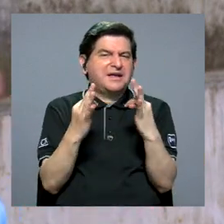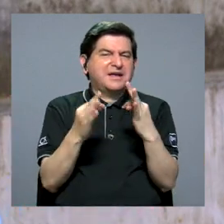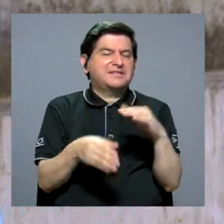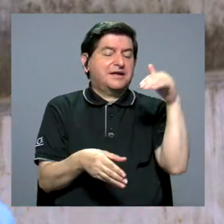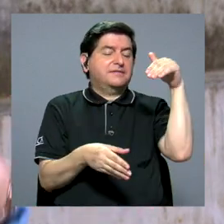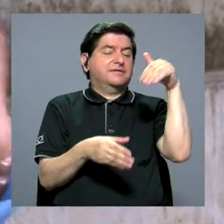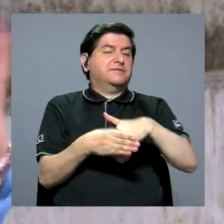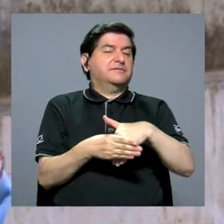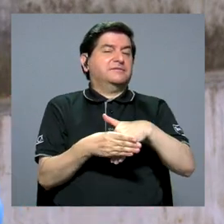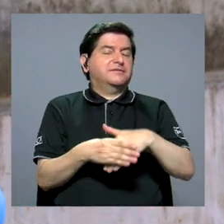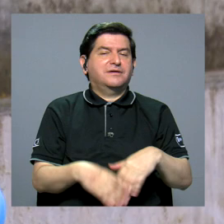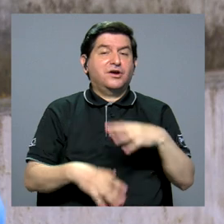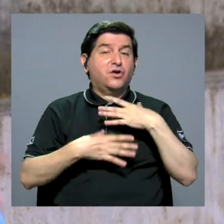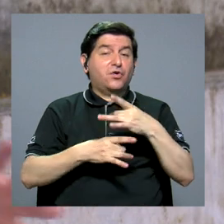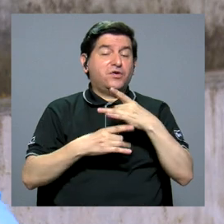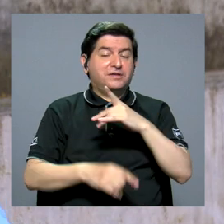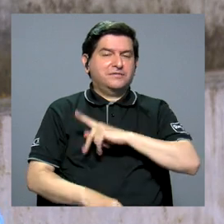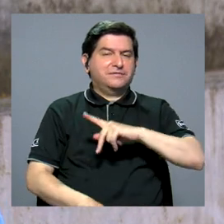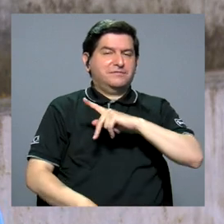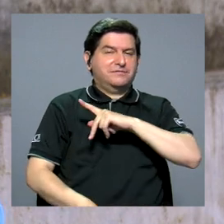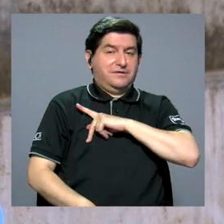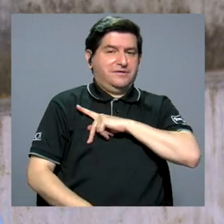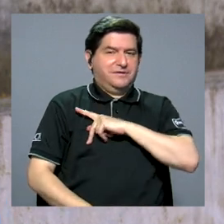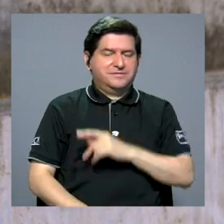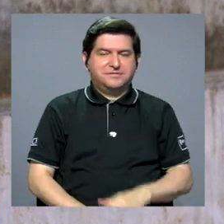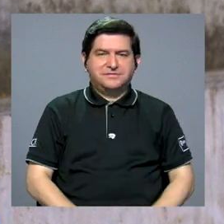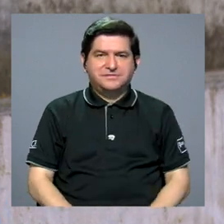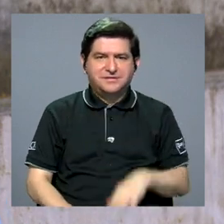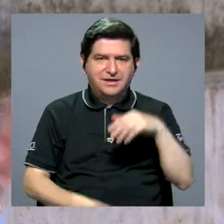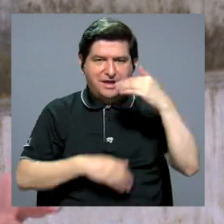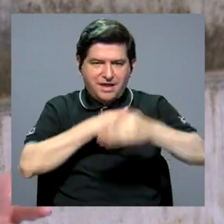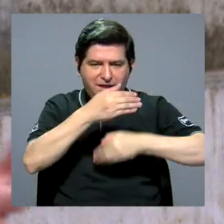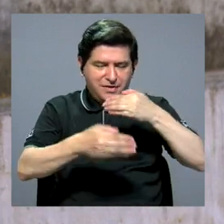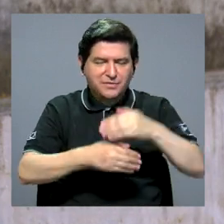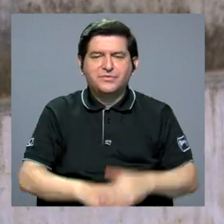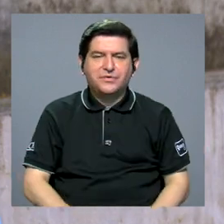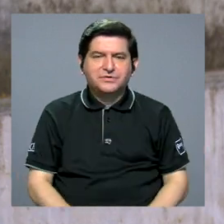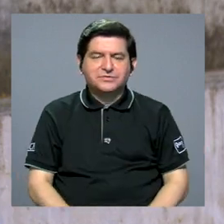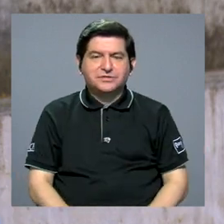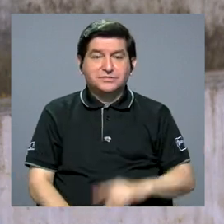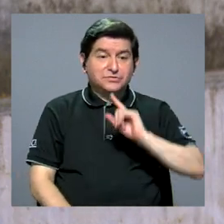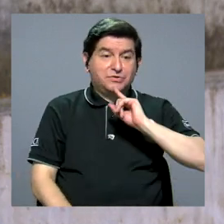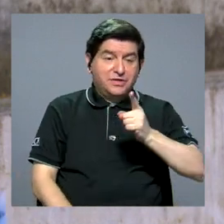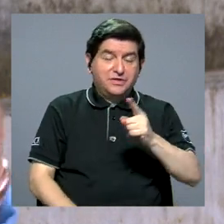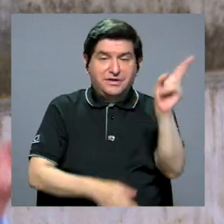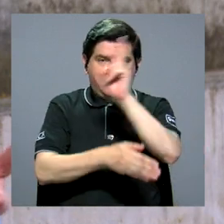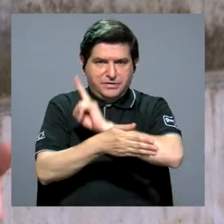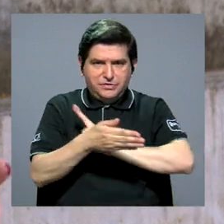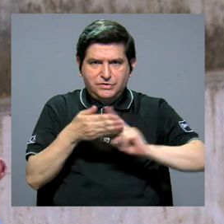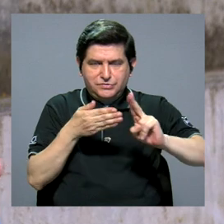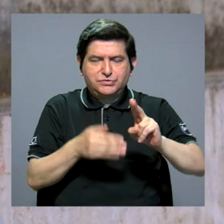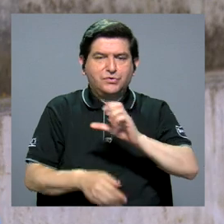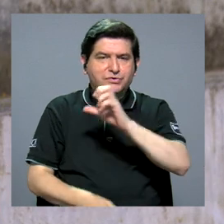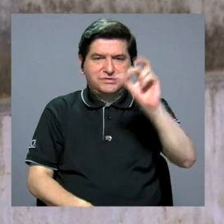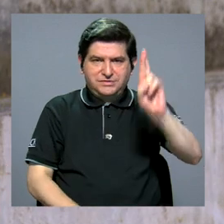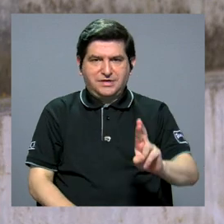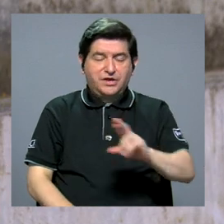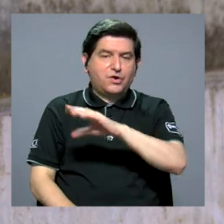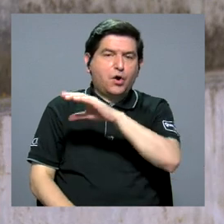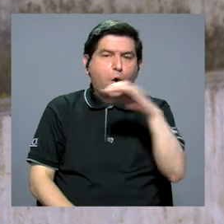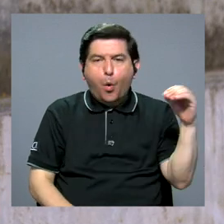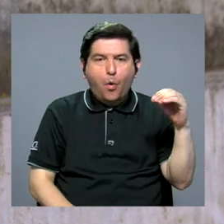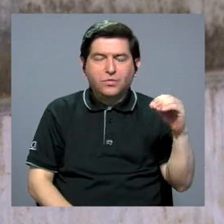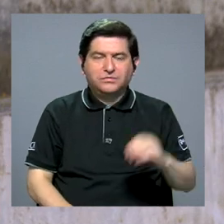intervenir con intereses particulares en los pronunciamientos de la Universidad de Costa Rica